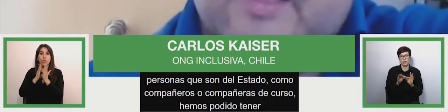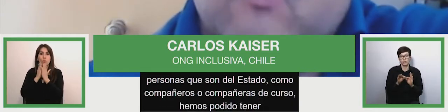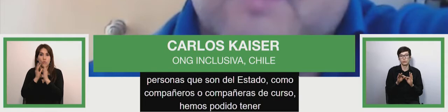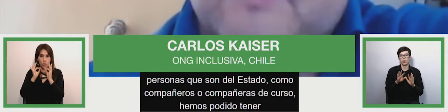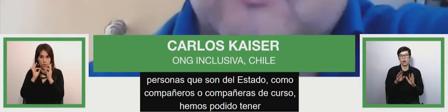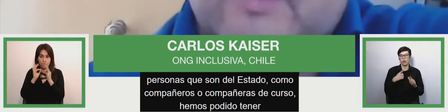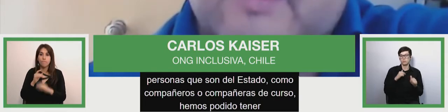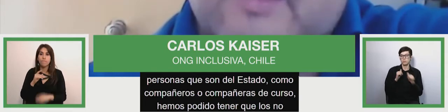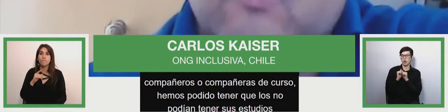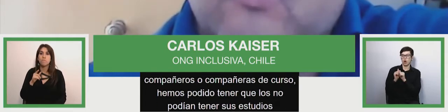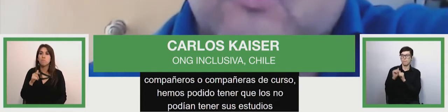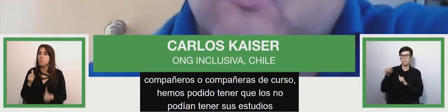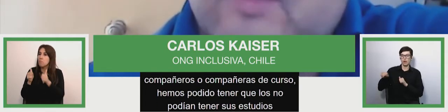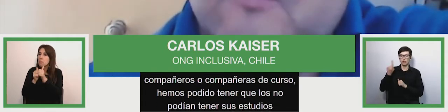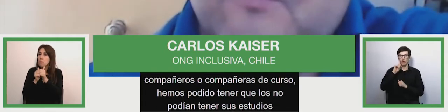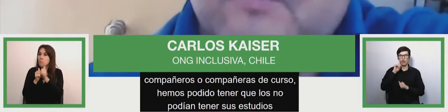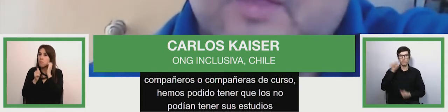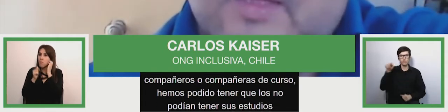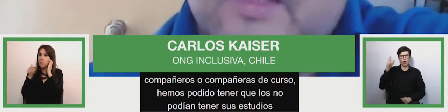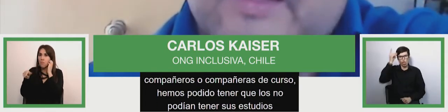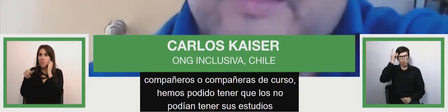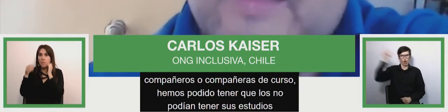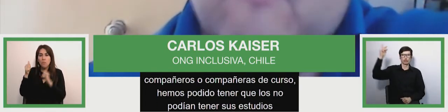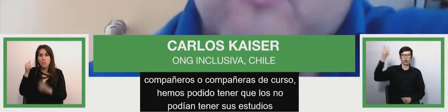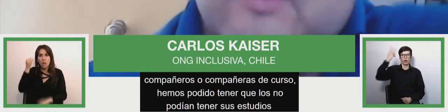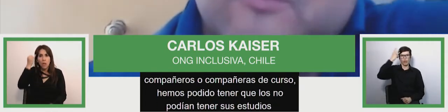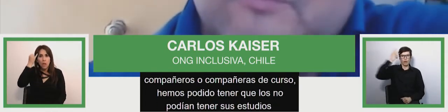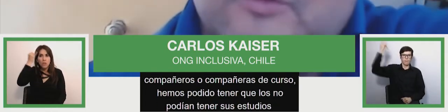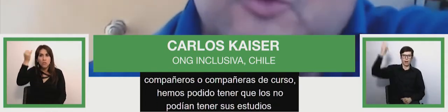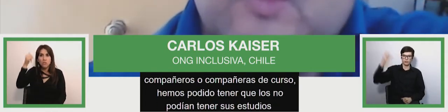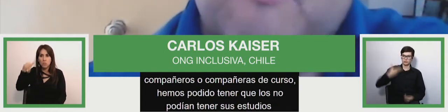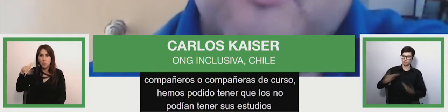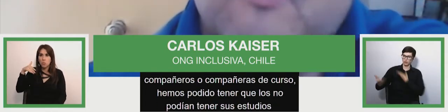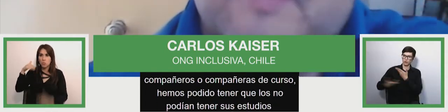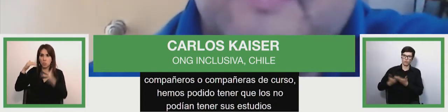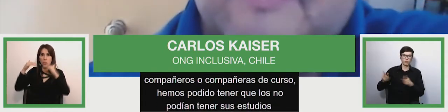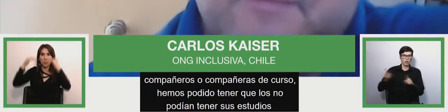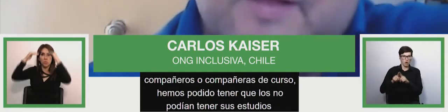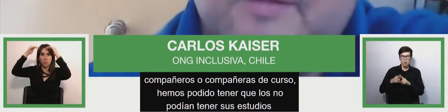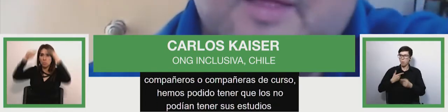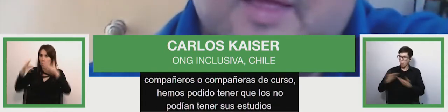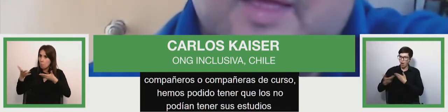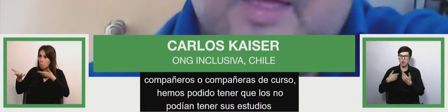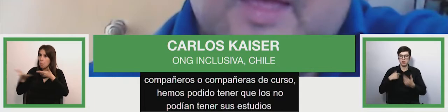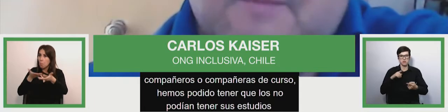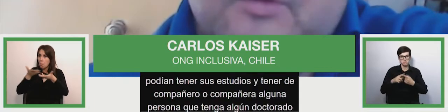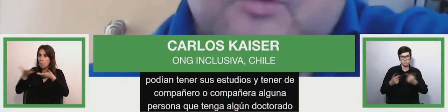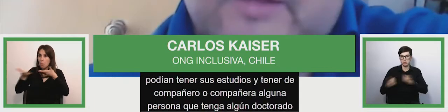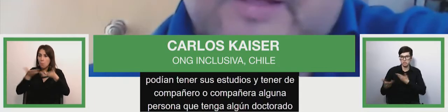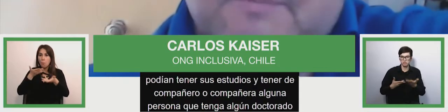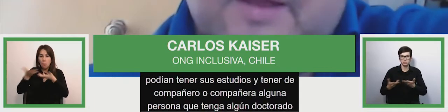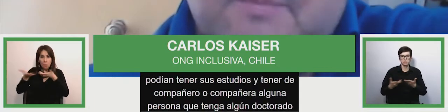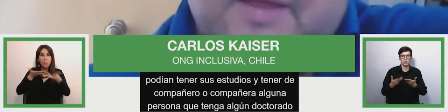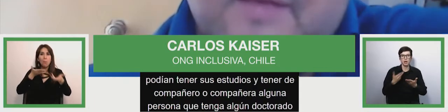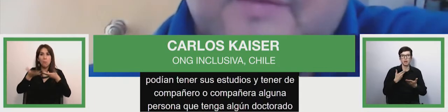alguna persona que tenga algún doctorado y ha fluido todos han podido participar han podido intercambiar experiencias